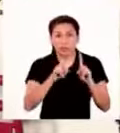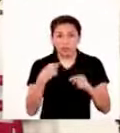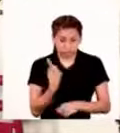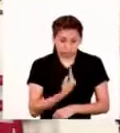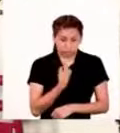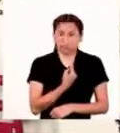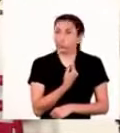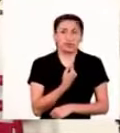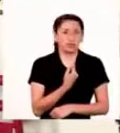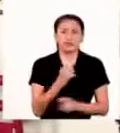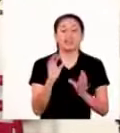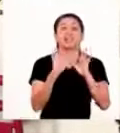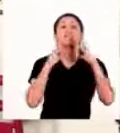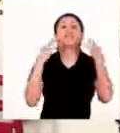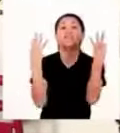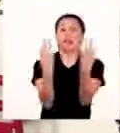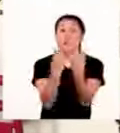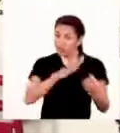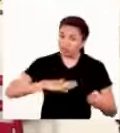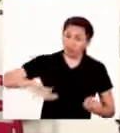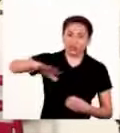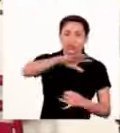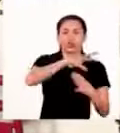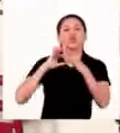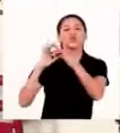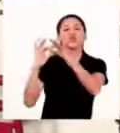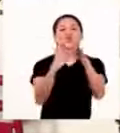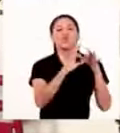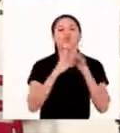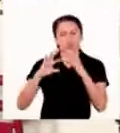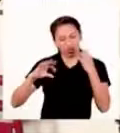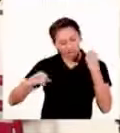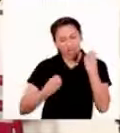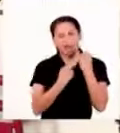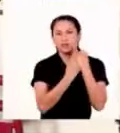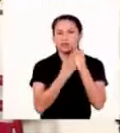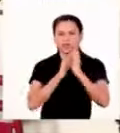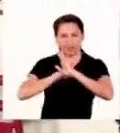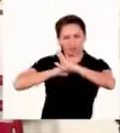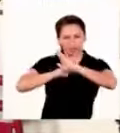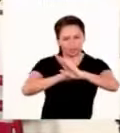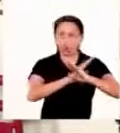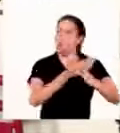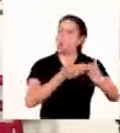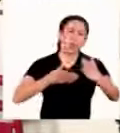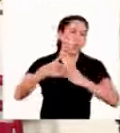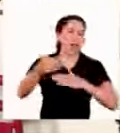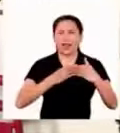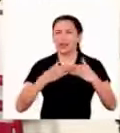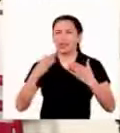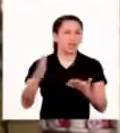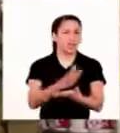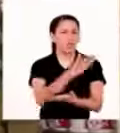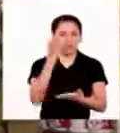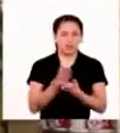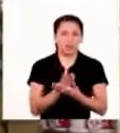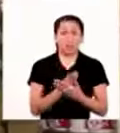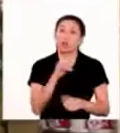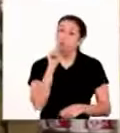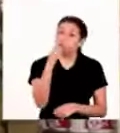no estamos solos como familia que somos nos mantenemos unidos y nos apoyamos para enfrentar cualquier situación